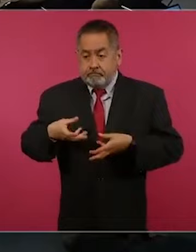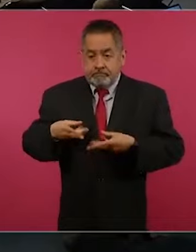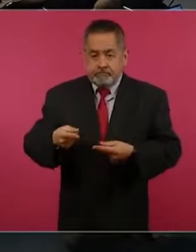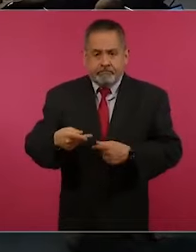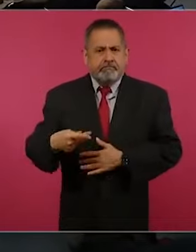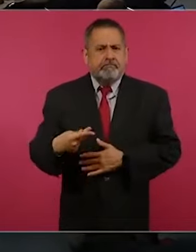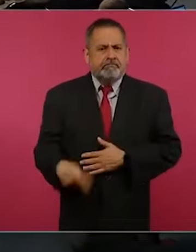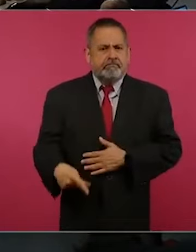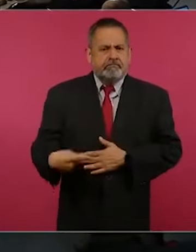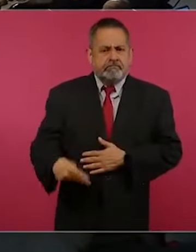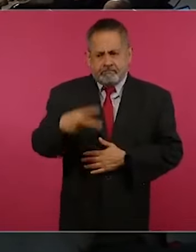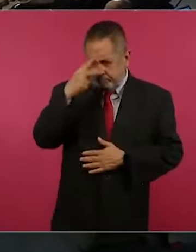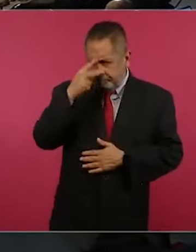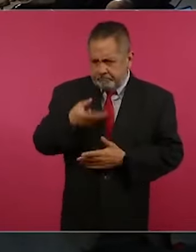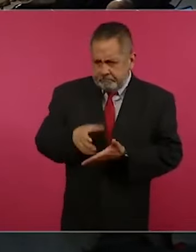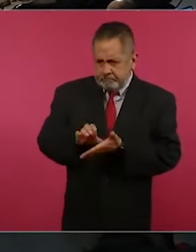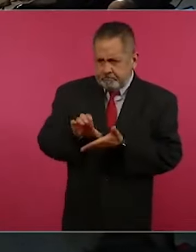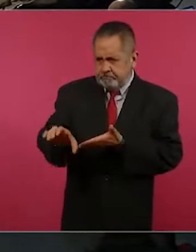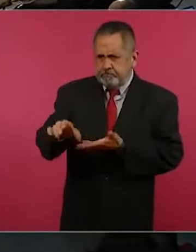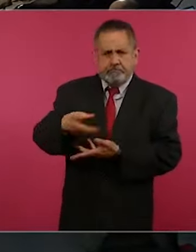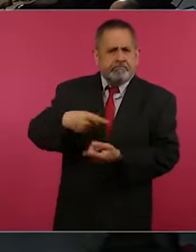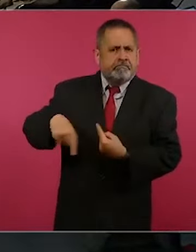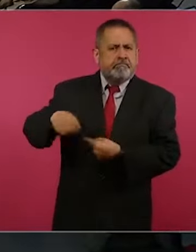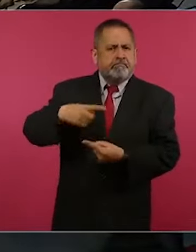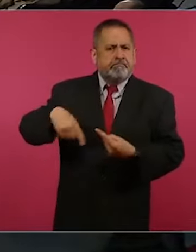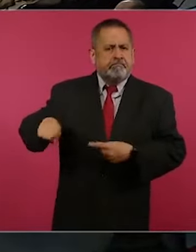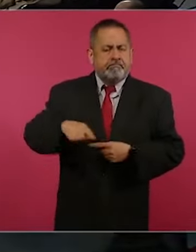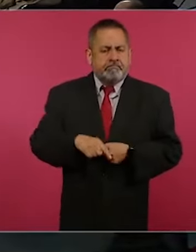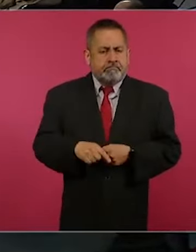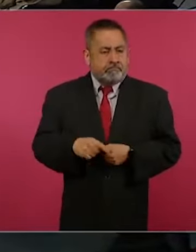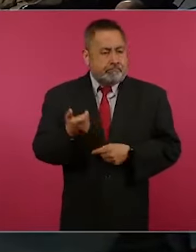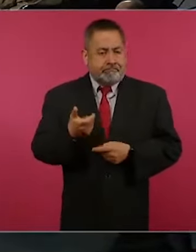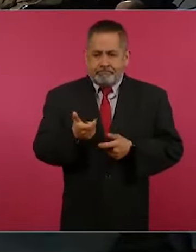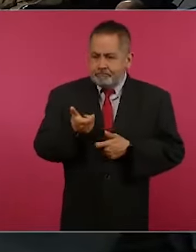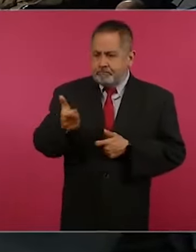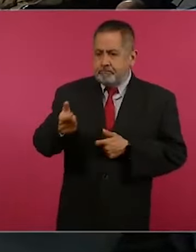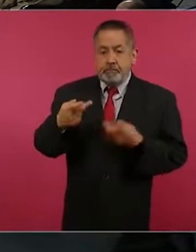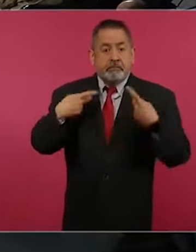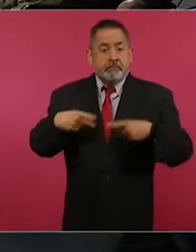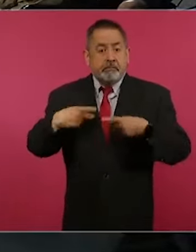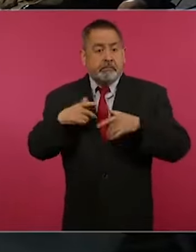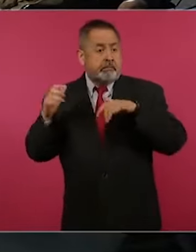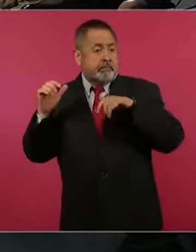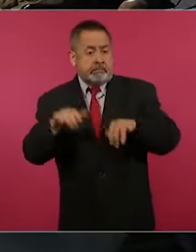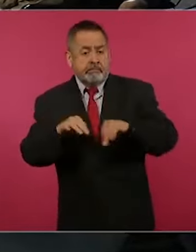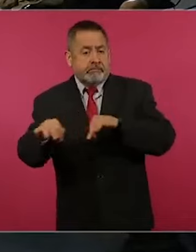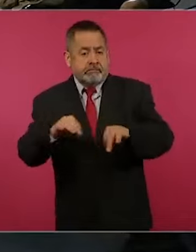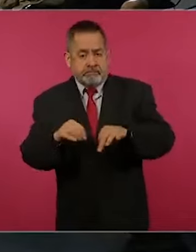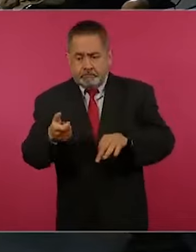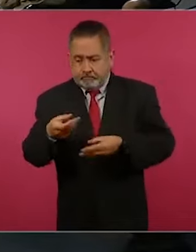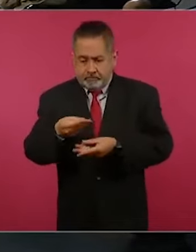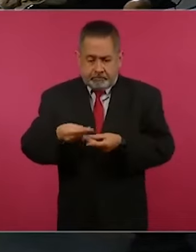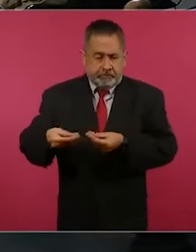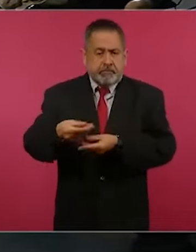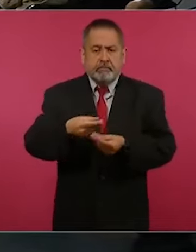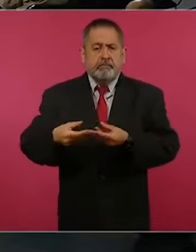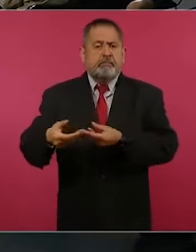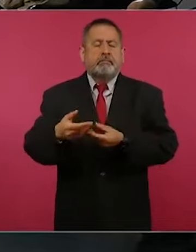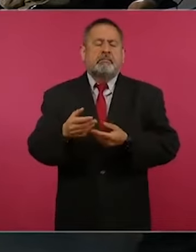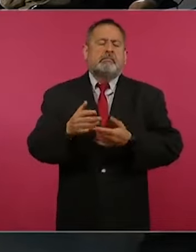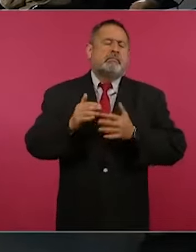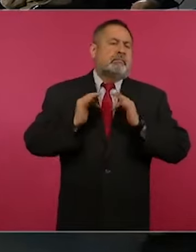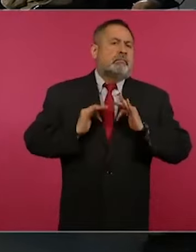reactivó la economía nacional, sirvió para generar